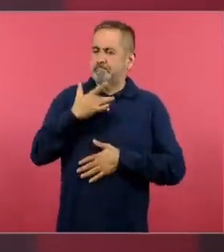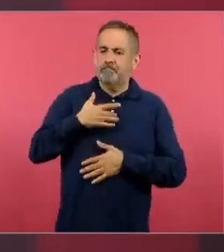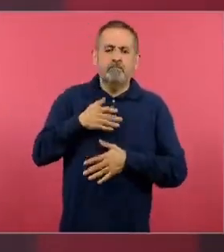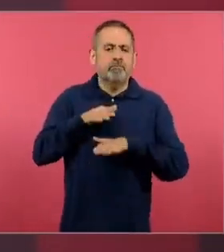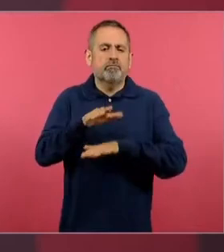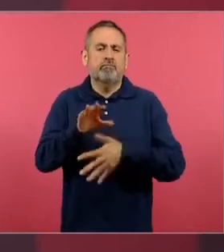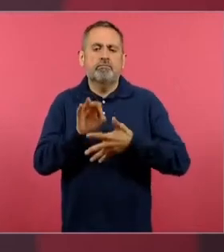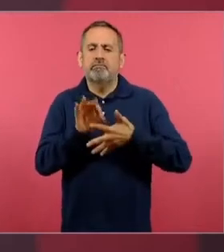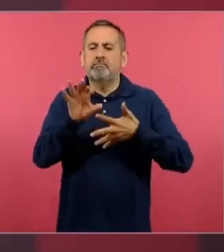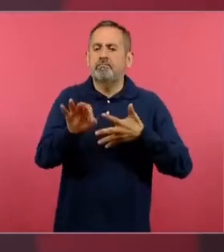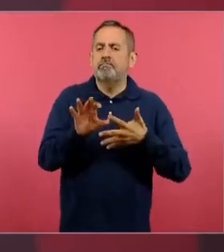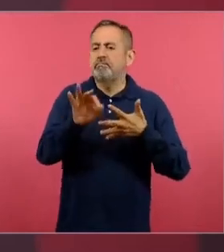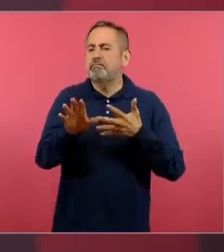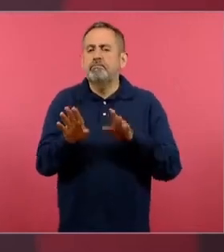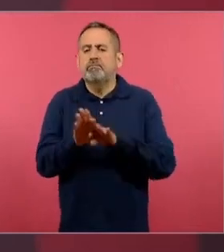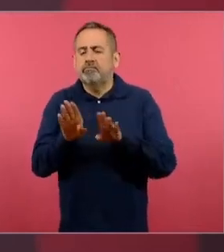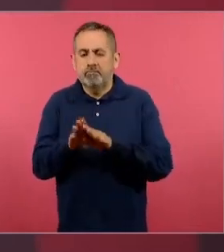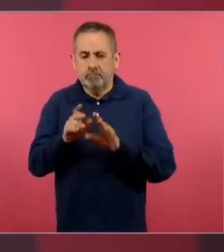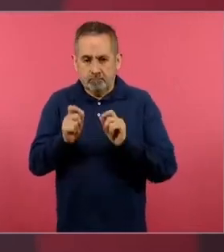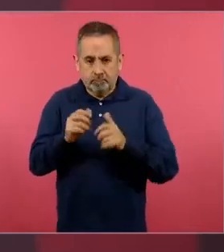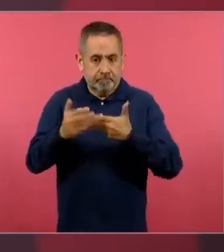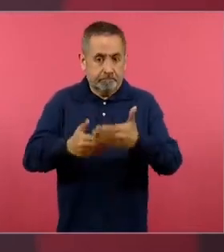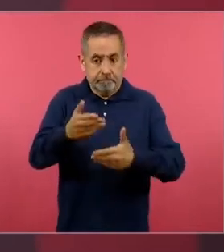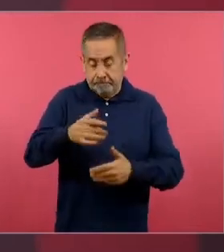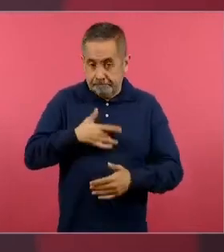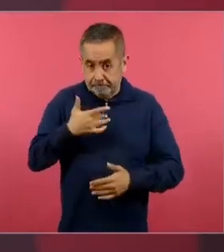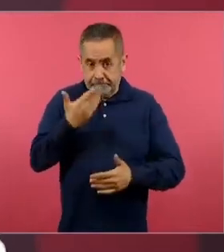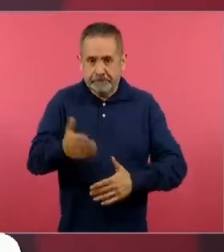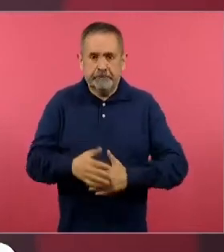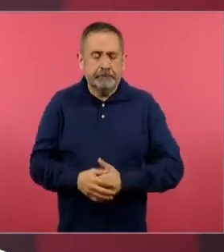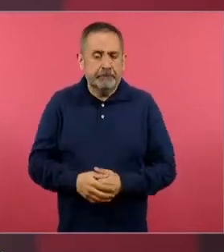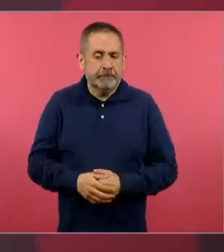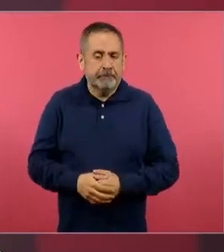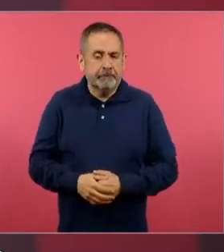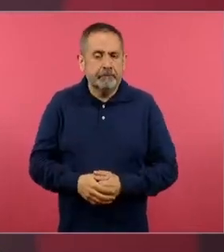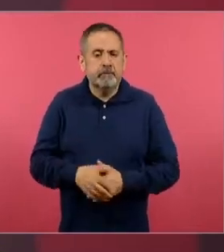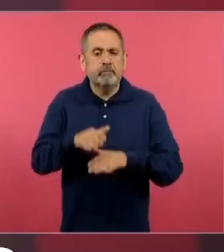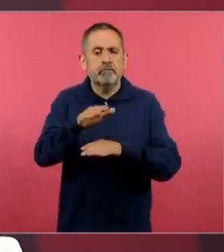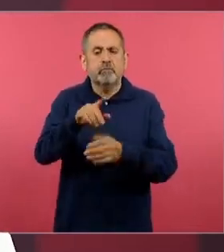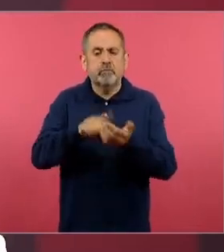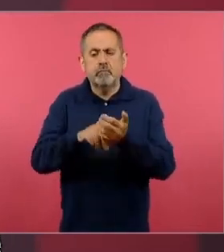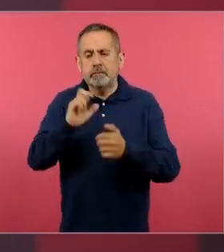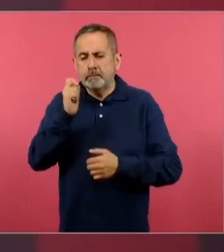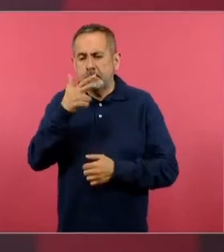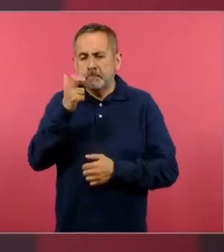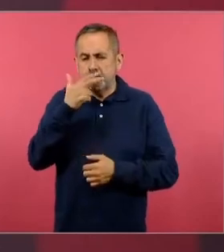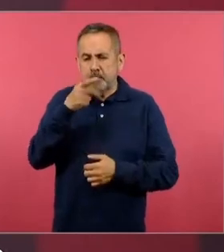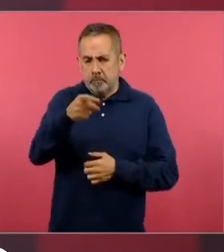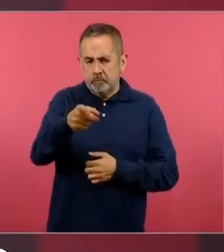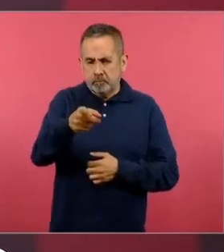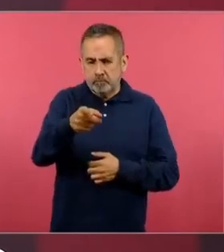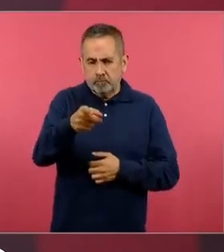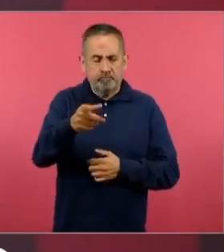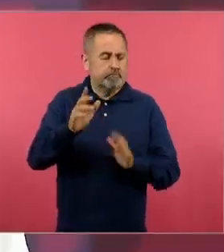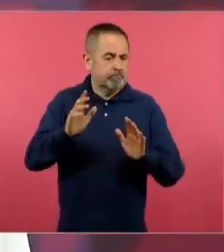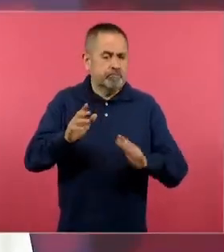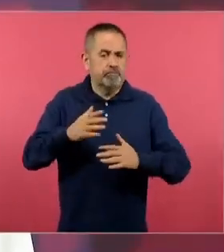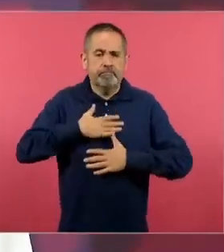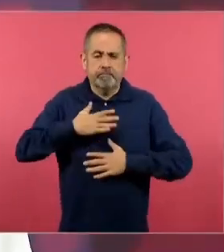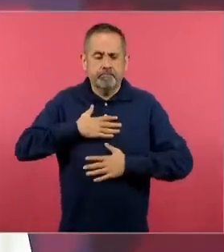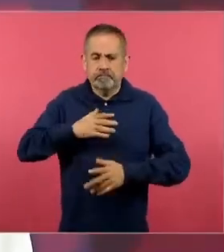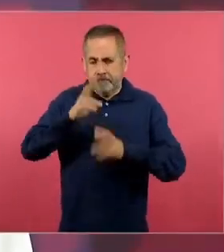planteando y hacia dónde vamos. Se parece. Y en el caso de lo de Chihuahua, nosotros somos